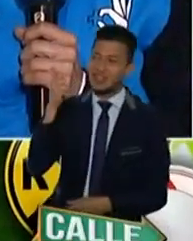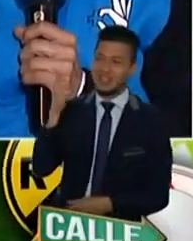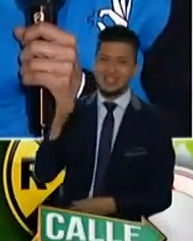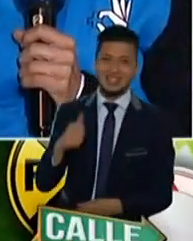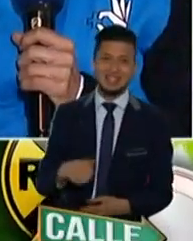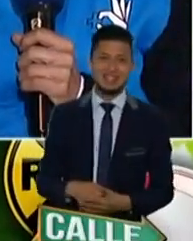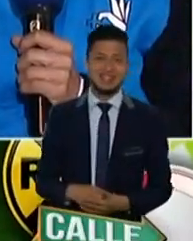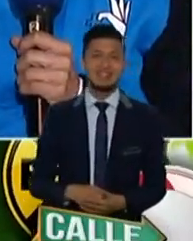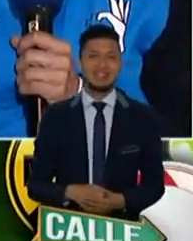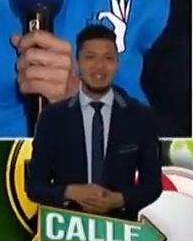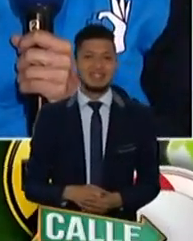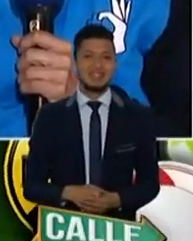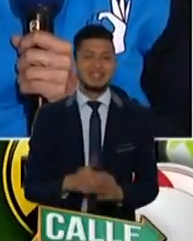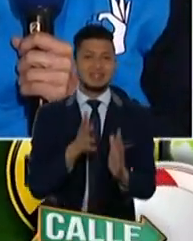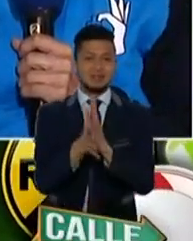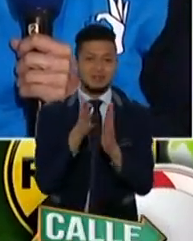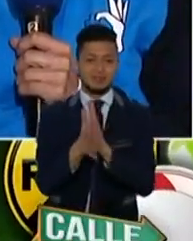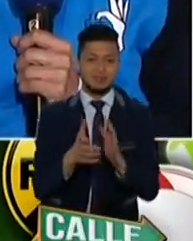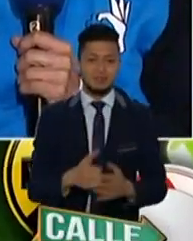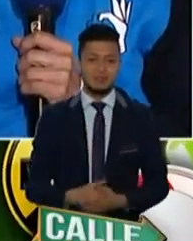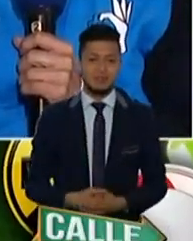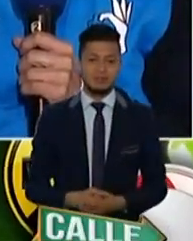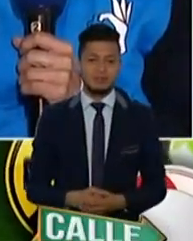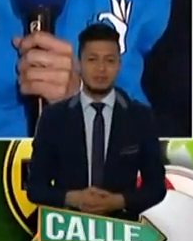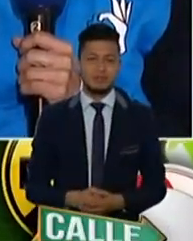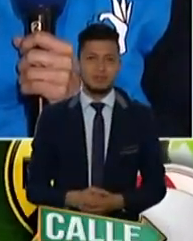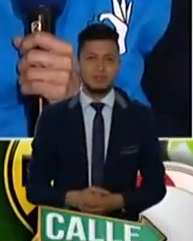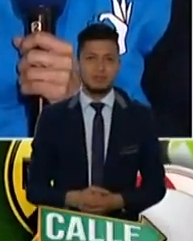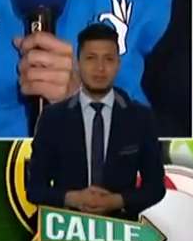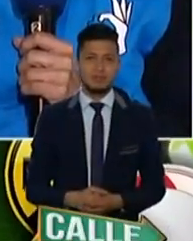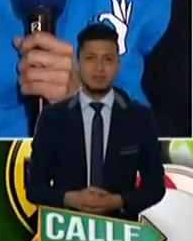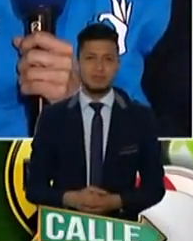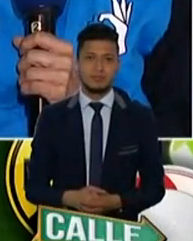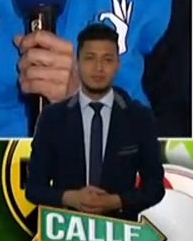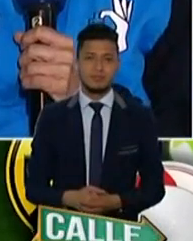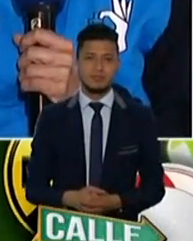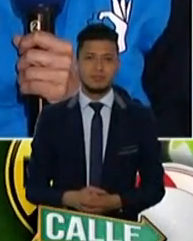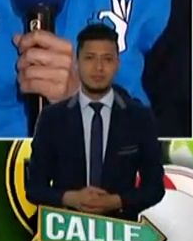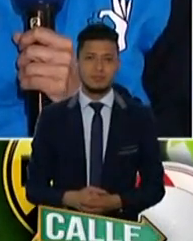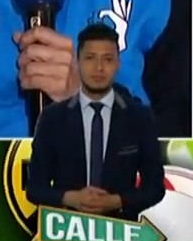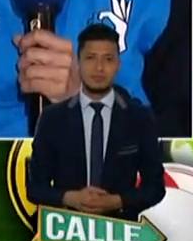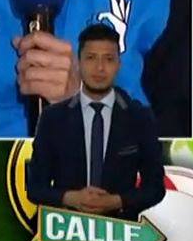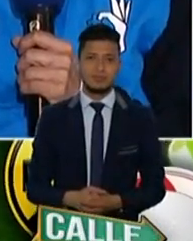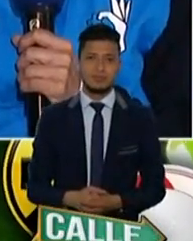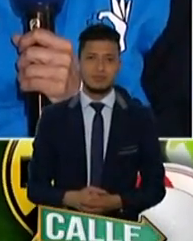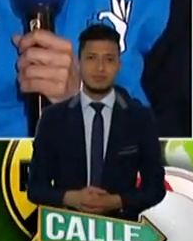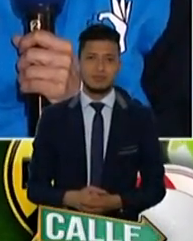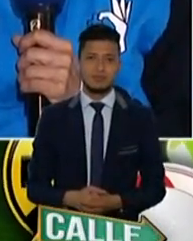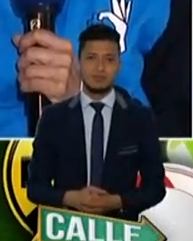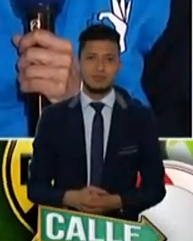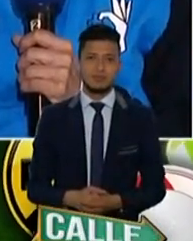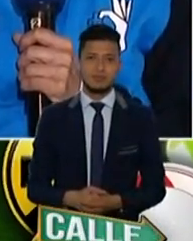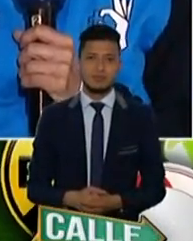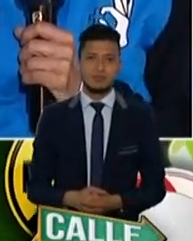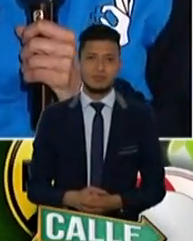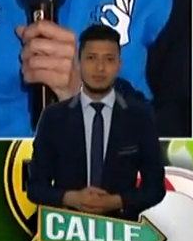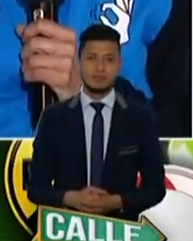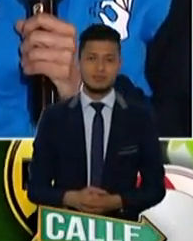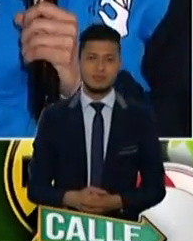buenas noches. jornada es esta noche. Y que todavía no estamos aquí, vacunan las funcionalidades.